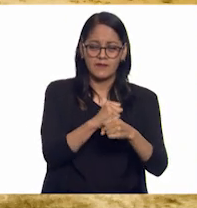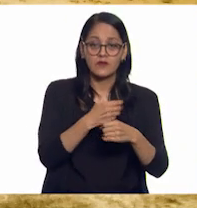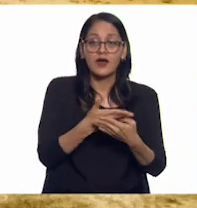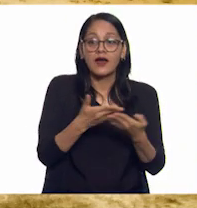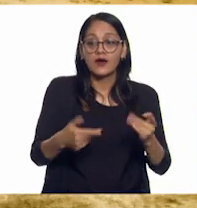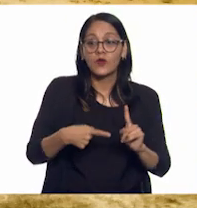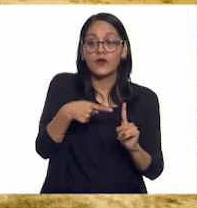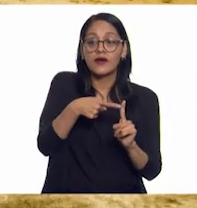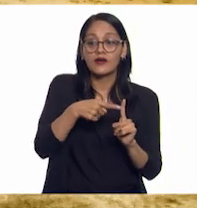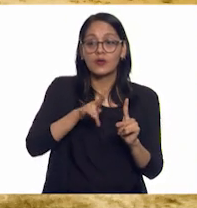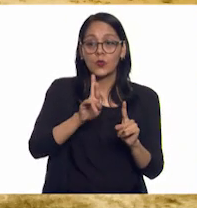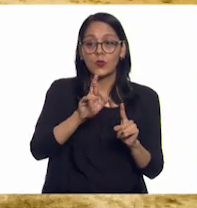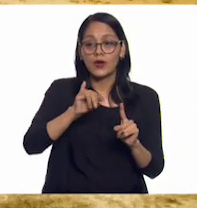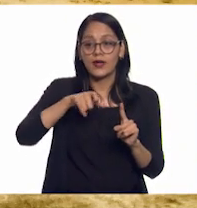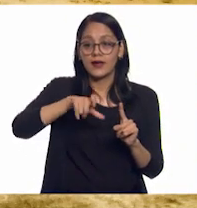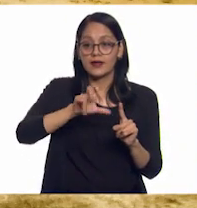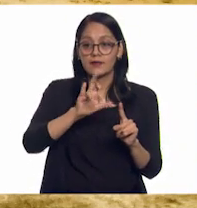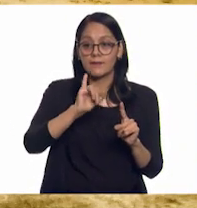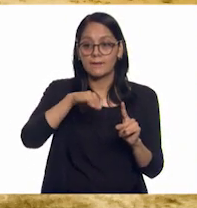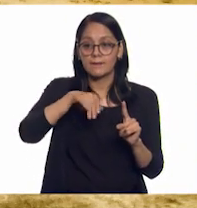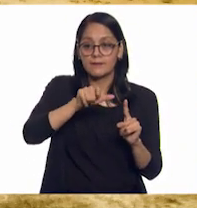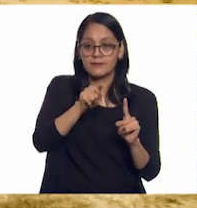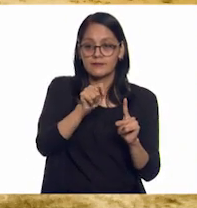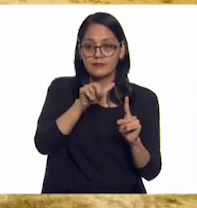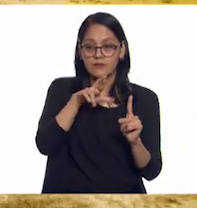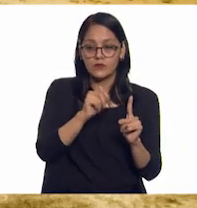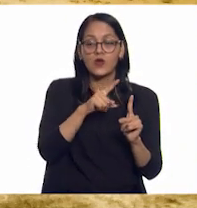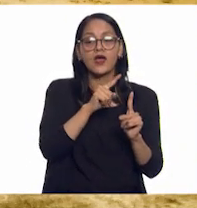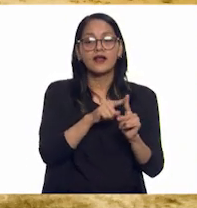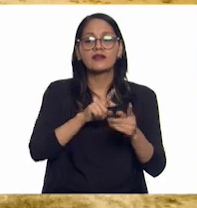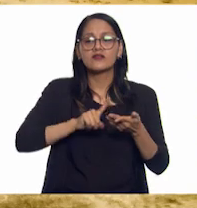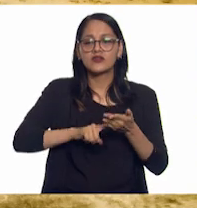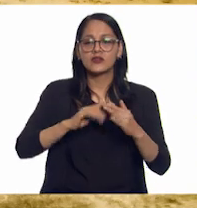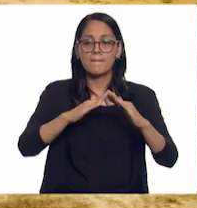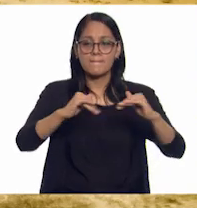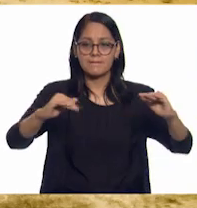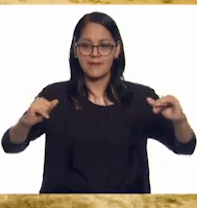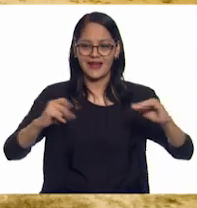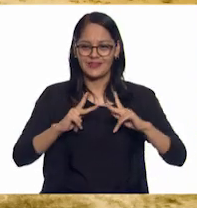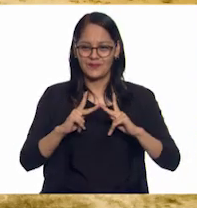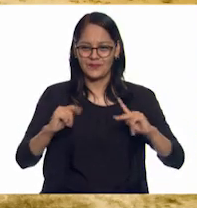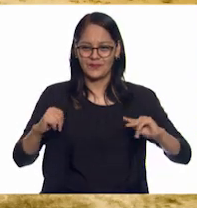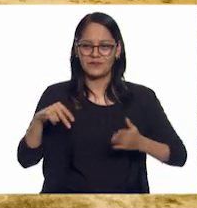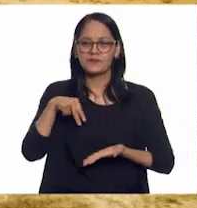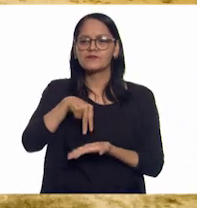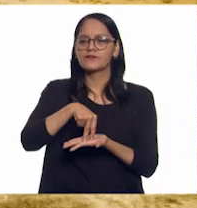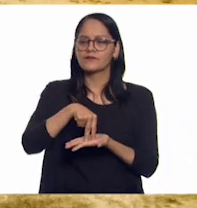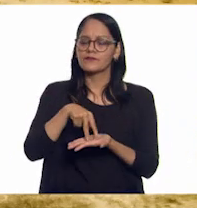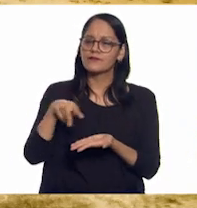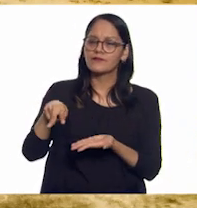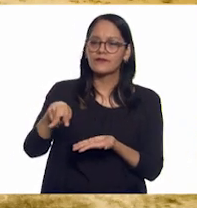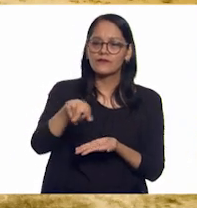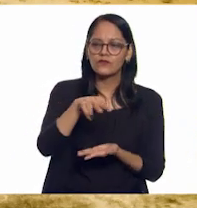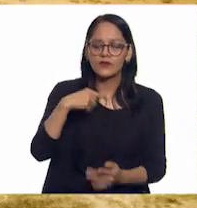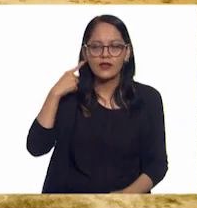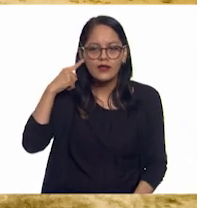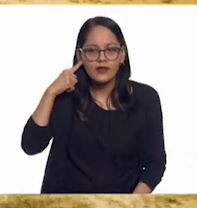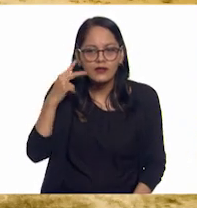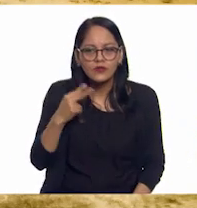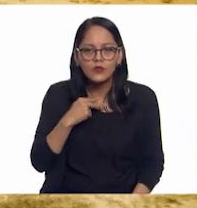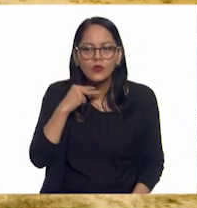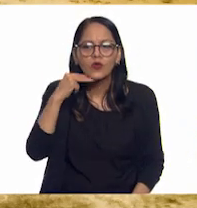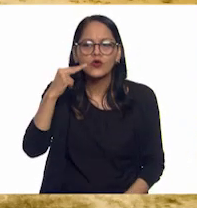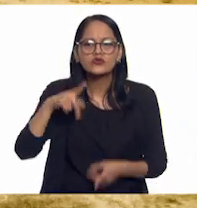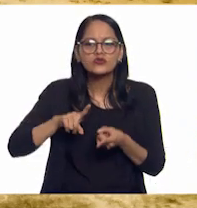Urakimataro se encontraba a la orilla del mar. Y de pronto, escuchó una pequeña vocecilla que